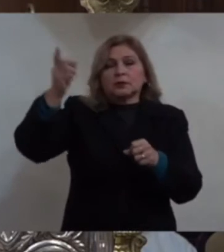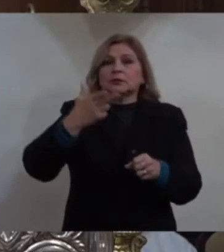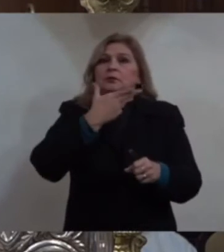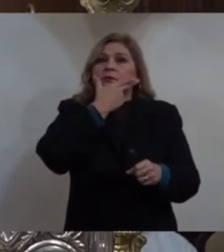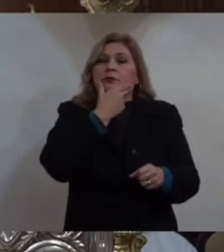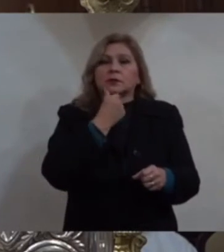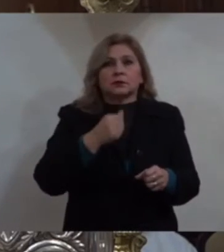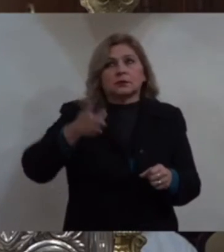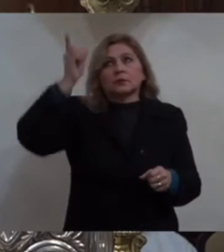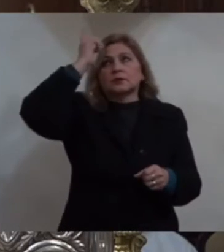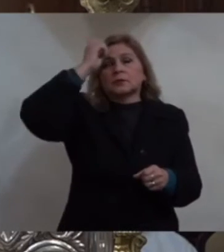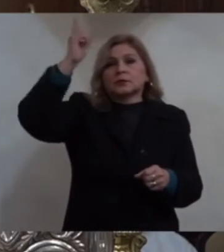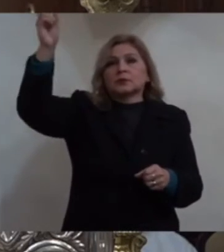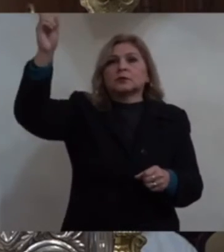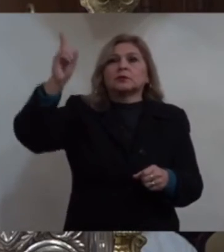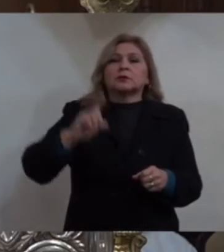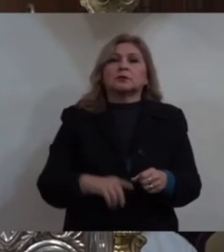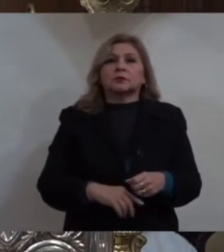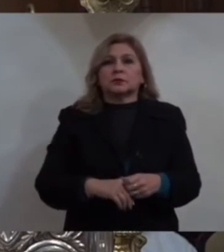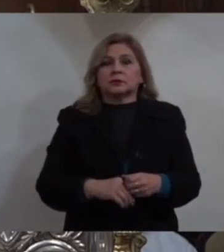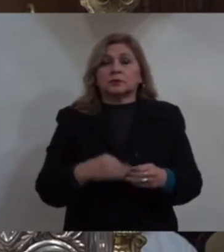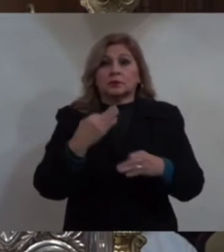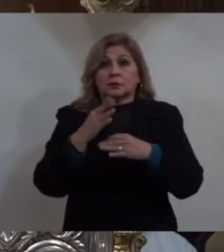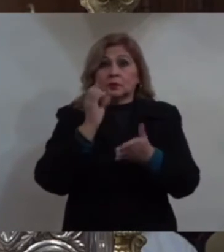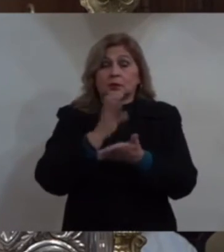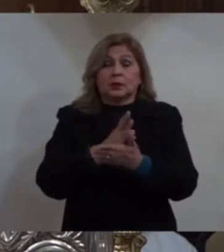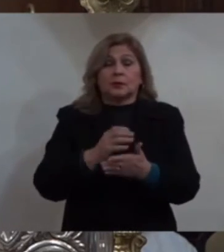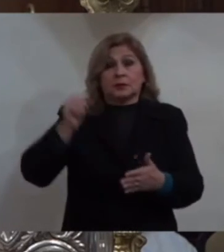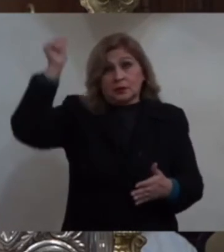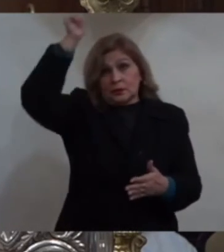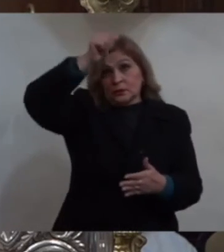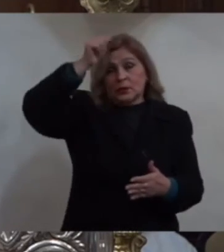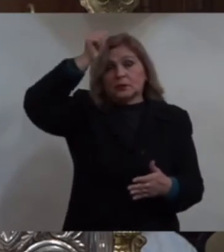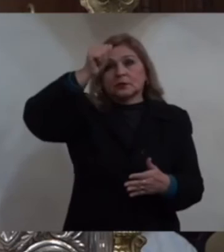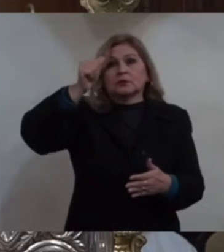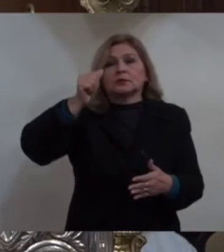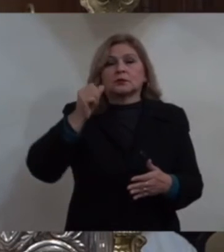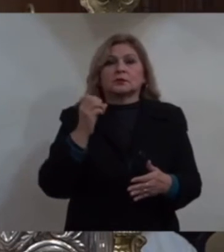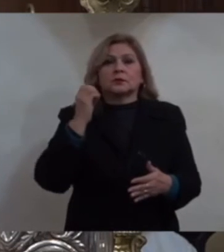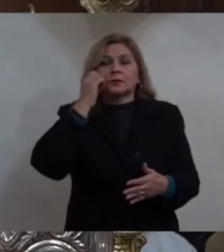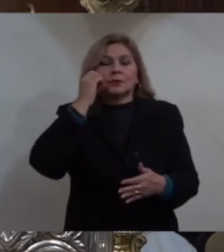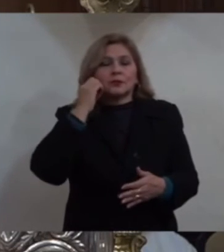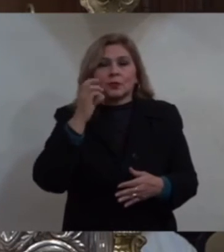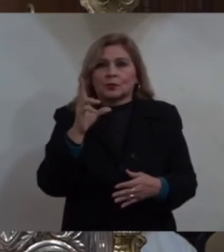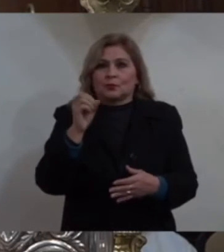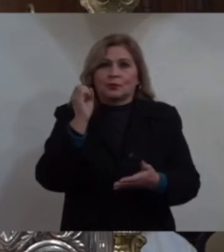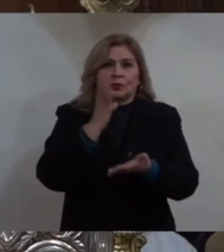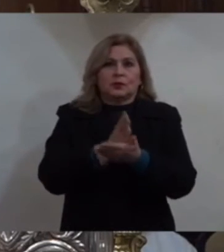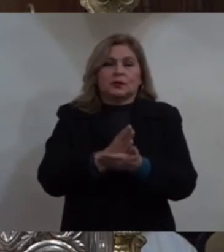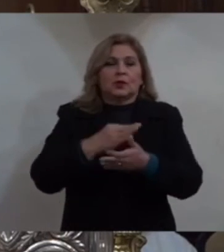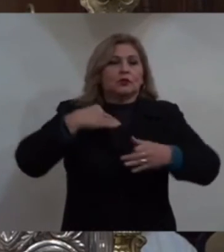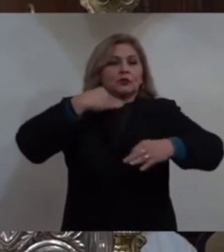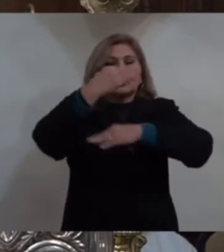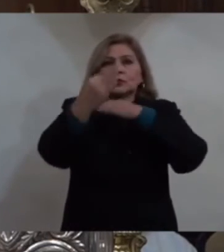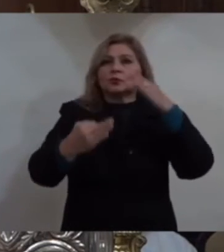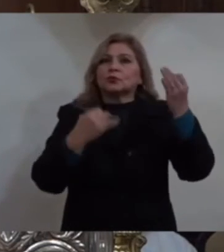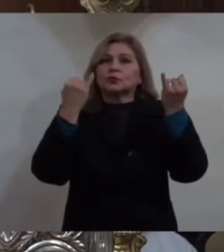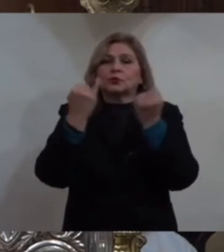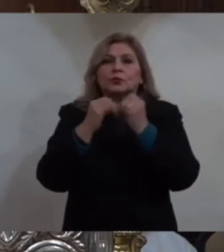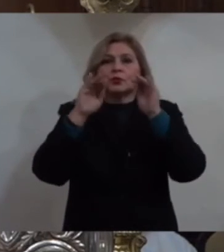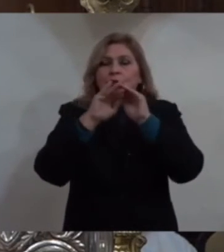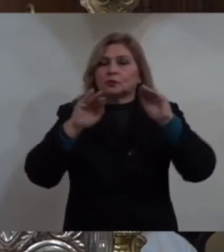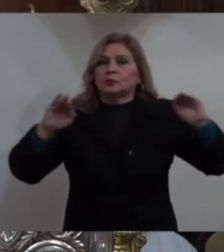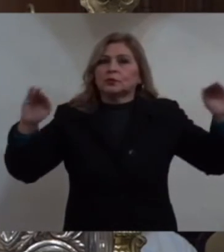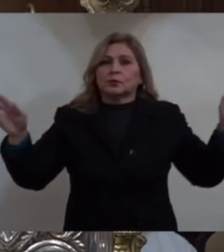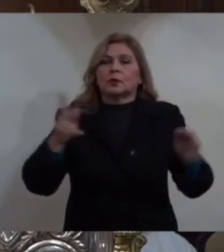sacerdote, no sólo el obispo, ustedes también como papás,